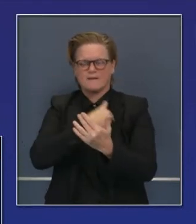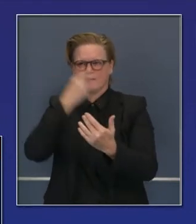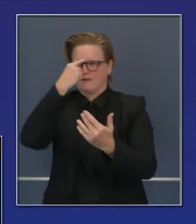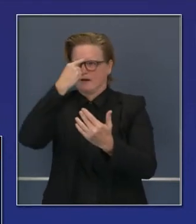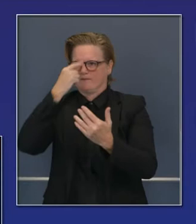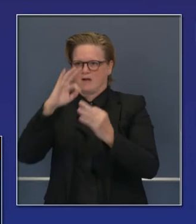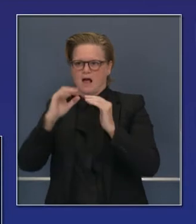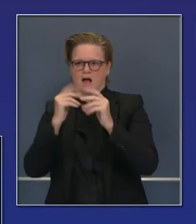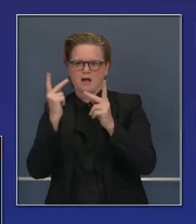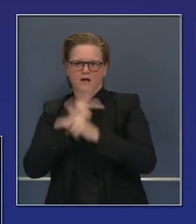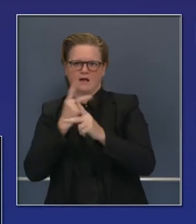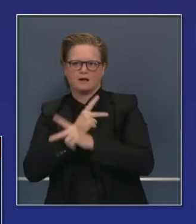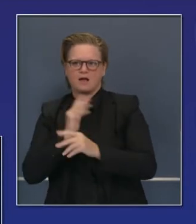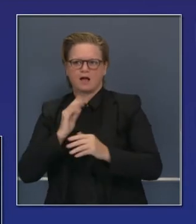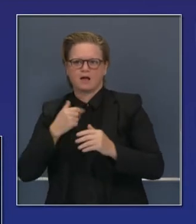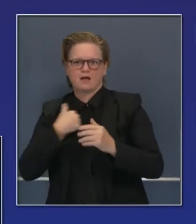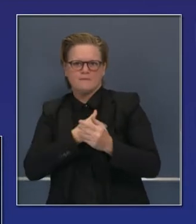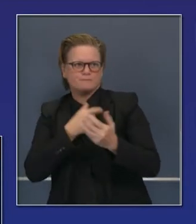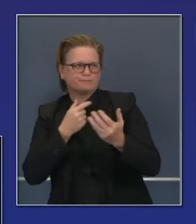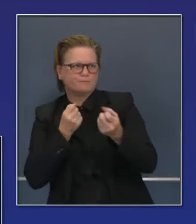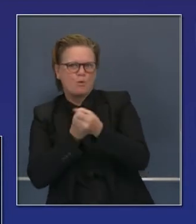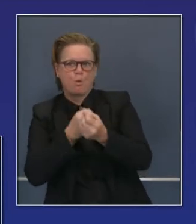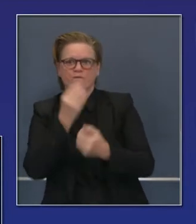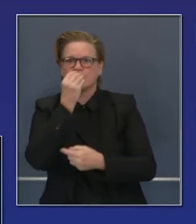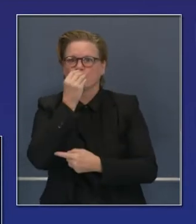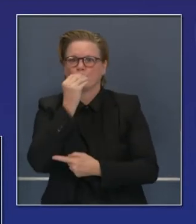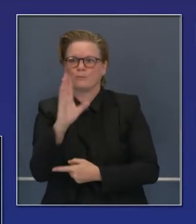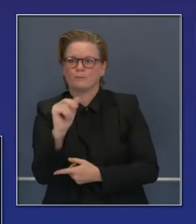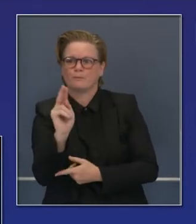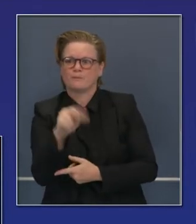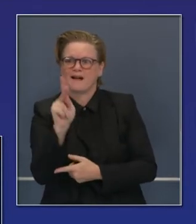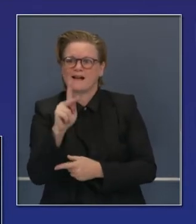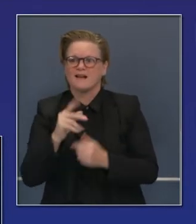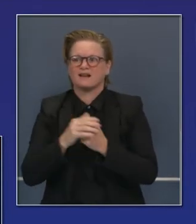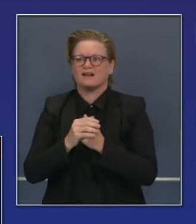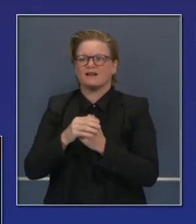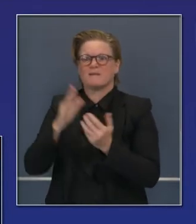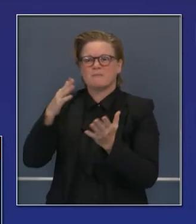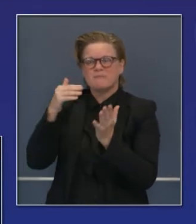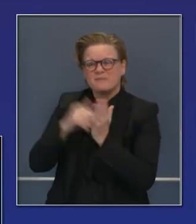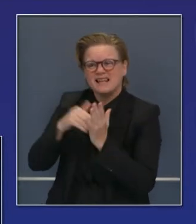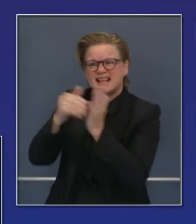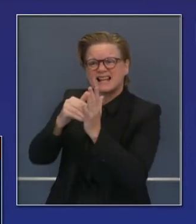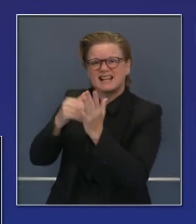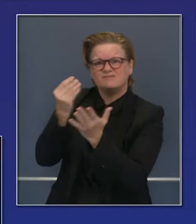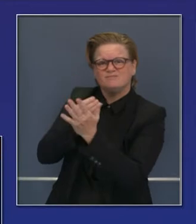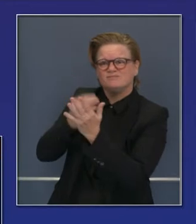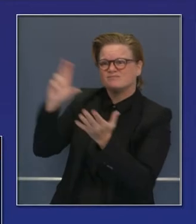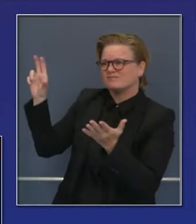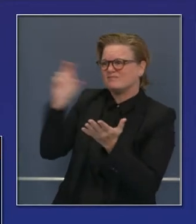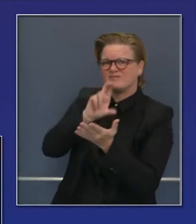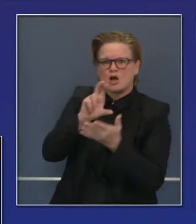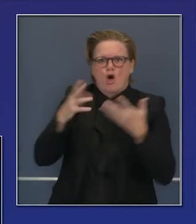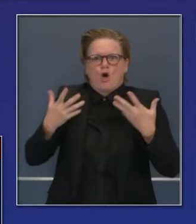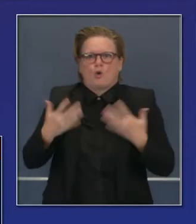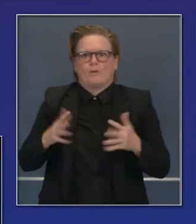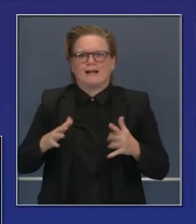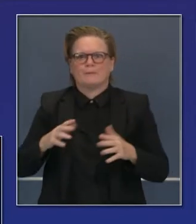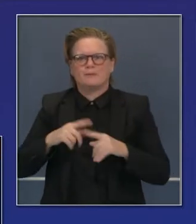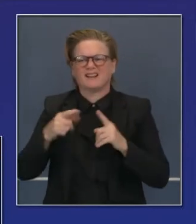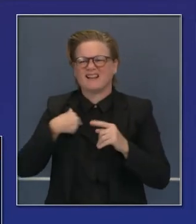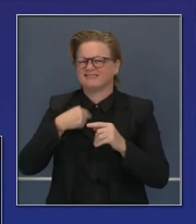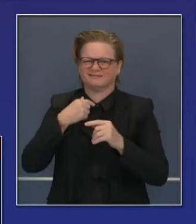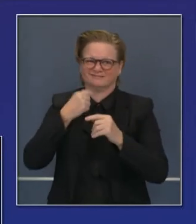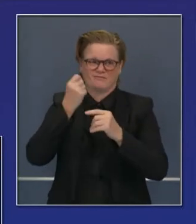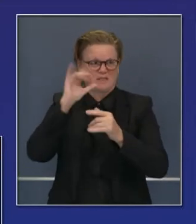los bancos de comida. Pero quiero que el público sepa que más de 100 millones de dólares adicionales en apoyo es lo que se ha proporcionado como apoyo